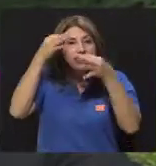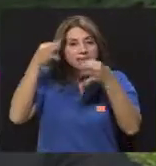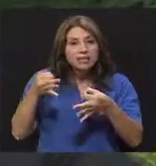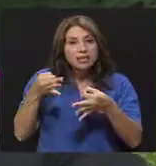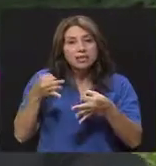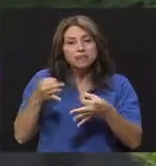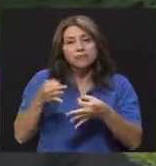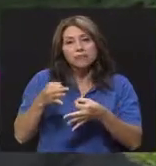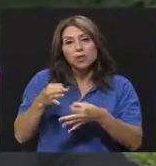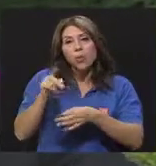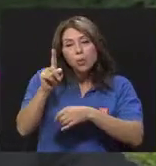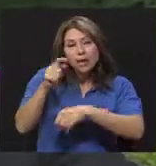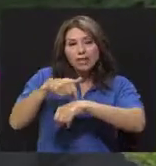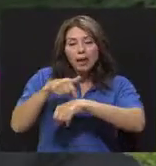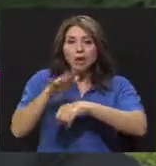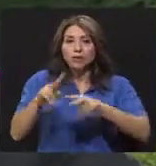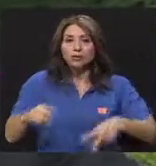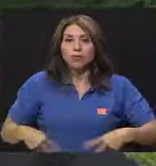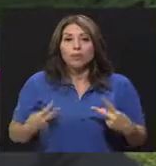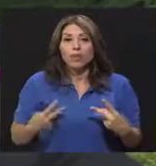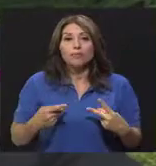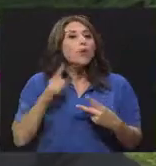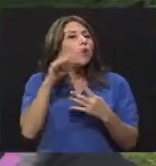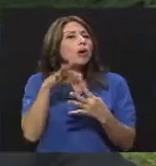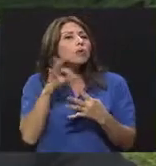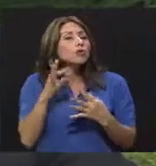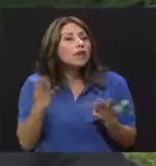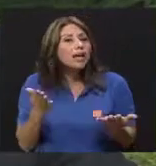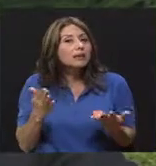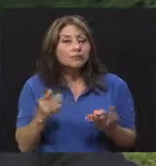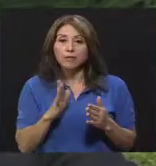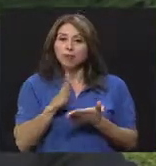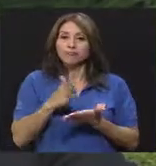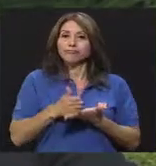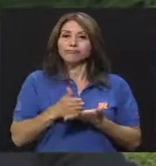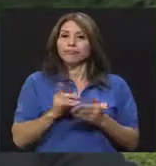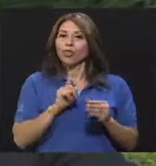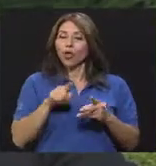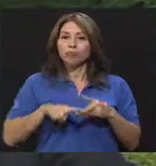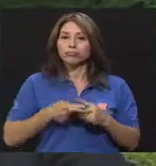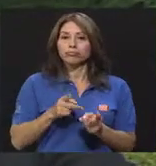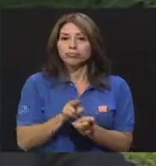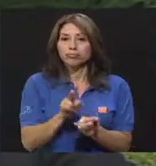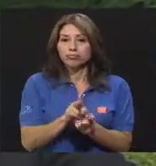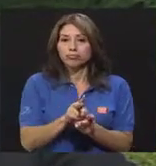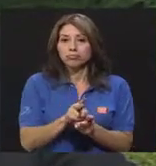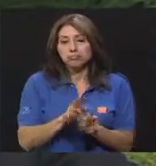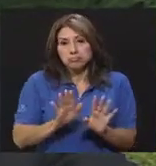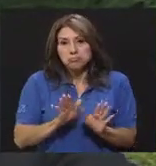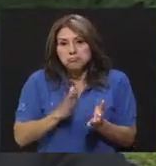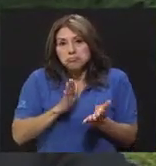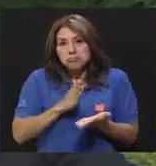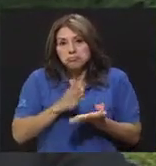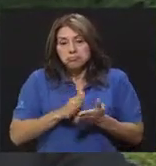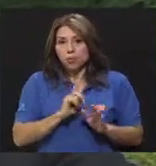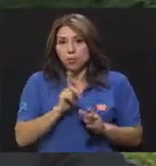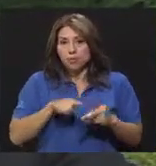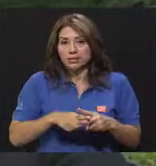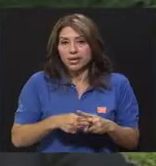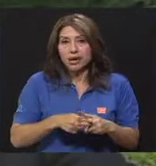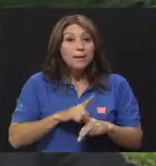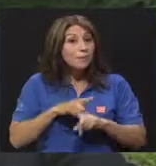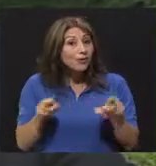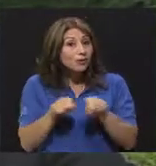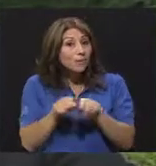que una alternativa es la abstinencia. Eso es una alternativa. Pero también, si empieza a tener relaciones sexuales, entró a grandes ligas.